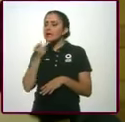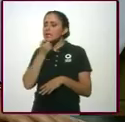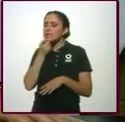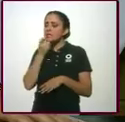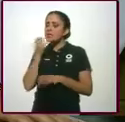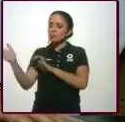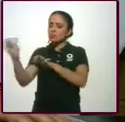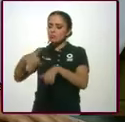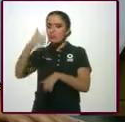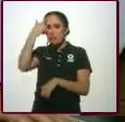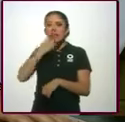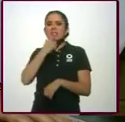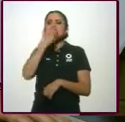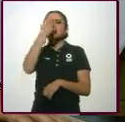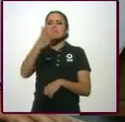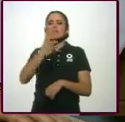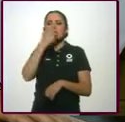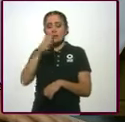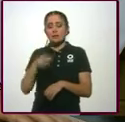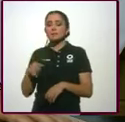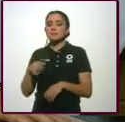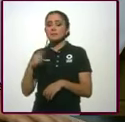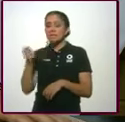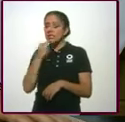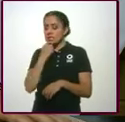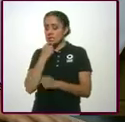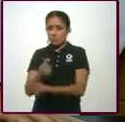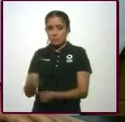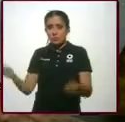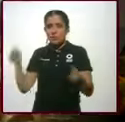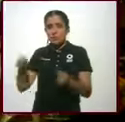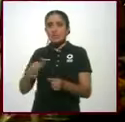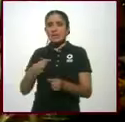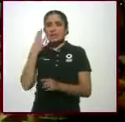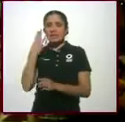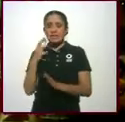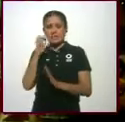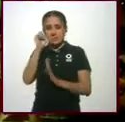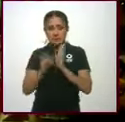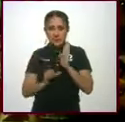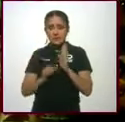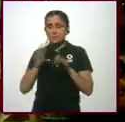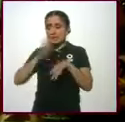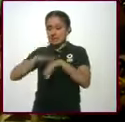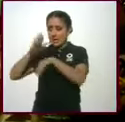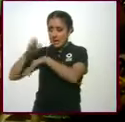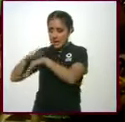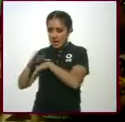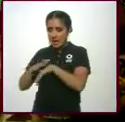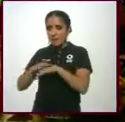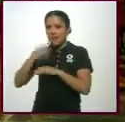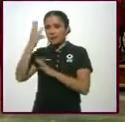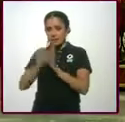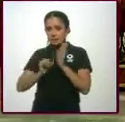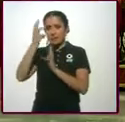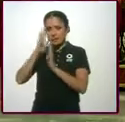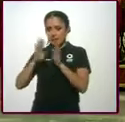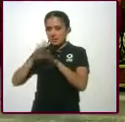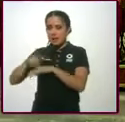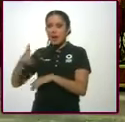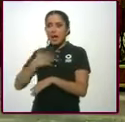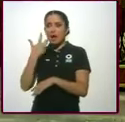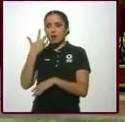Bueno, los niños gritones deben de tener cada 3... En los primeros 3 meses del año sale una convocatoria y deben de tener un 8